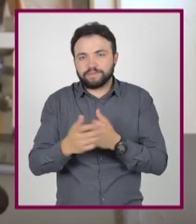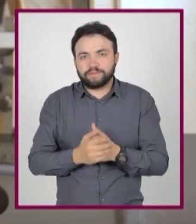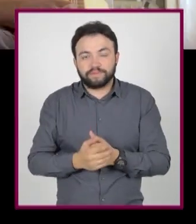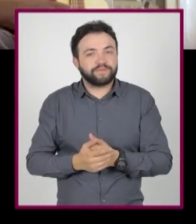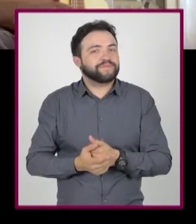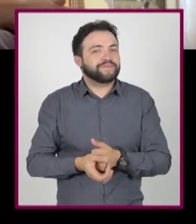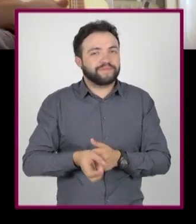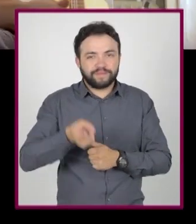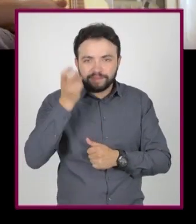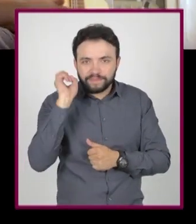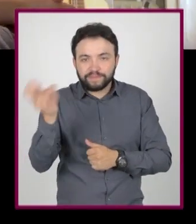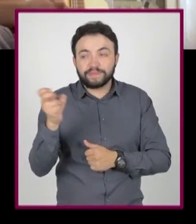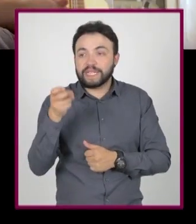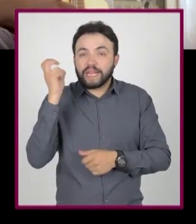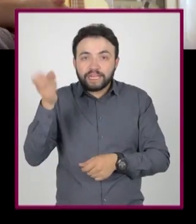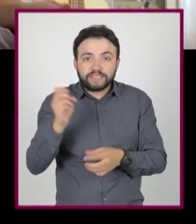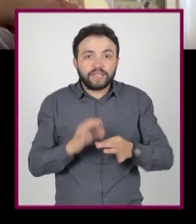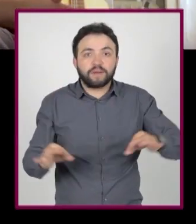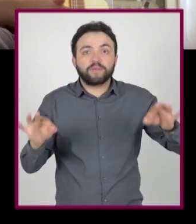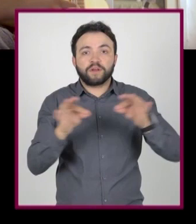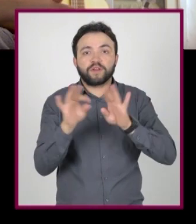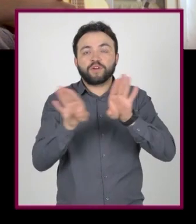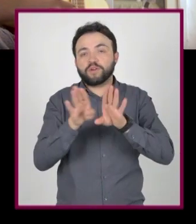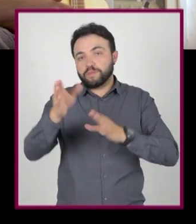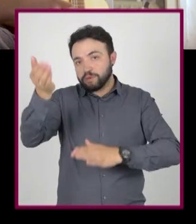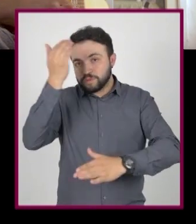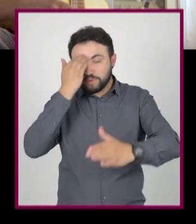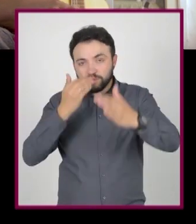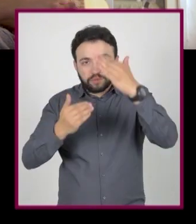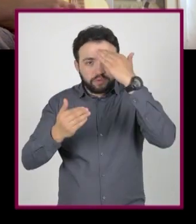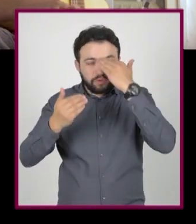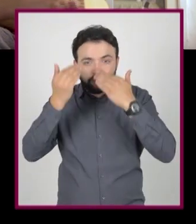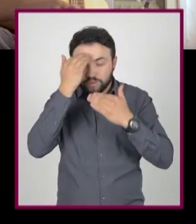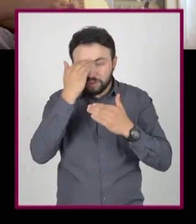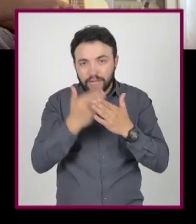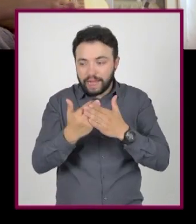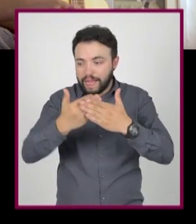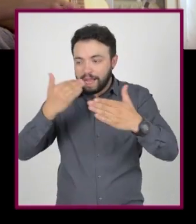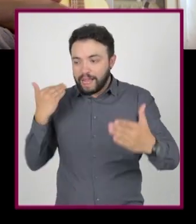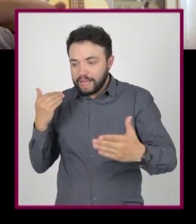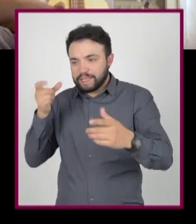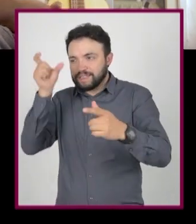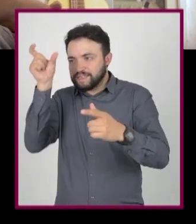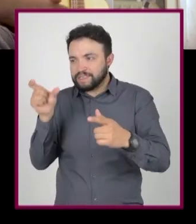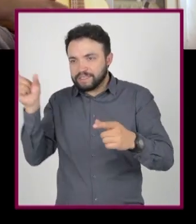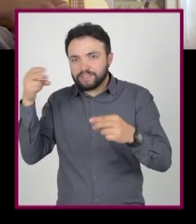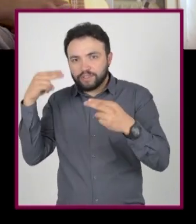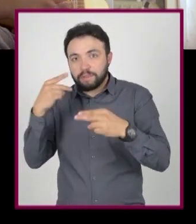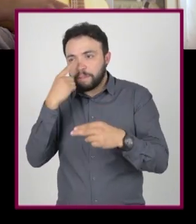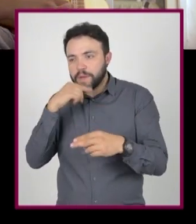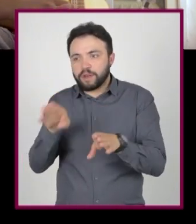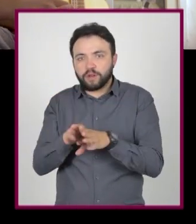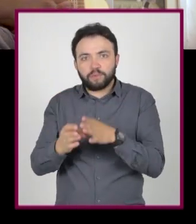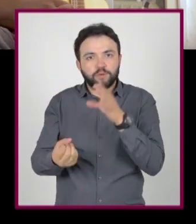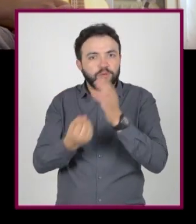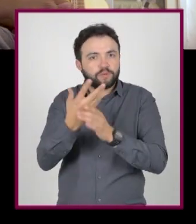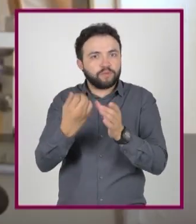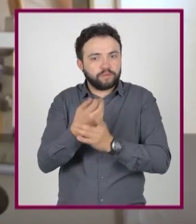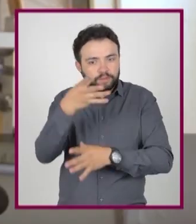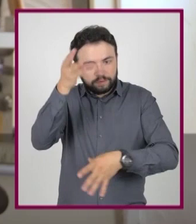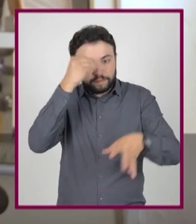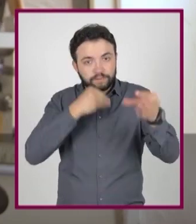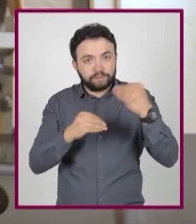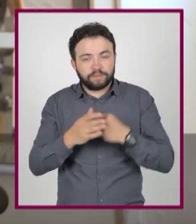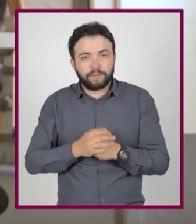perder. Exactamente. Esa es la importancia de conocer los elementos previos, pero podemos usarlos para asimilar cosas nuevas.